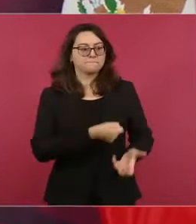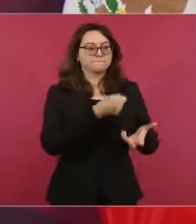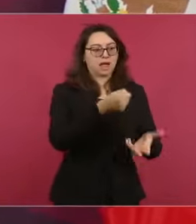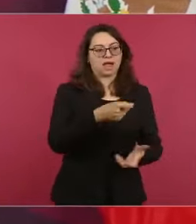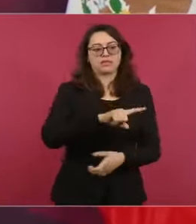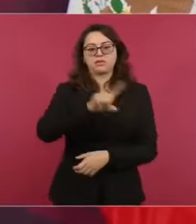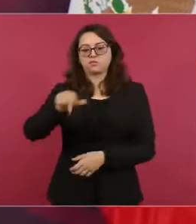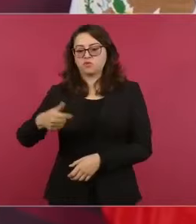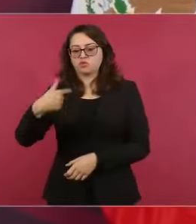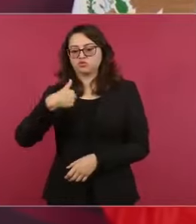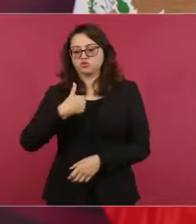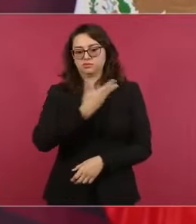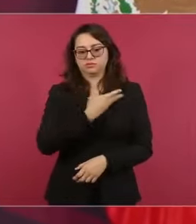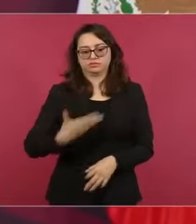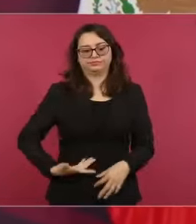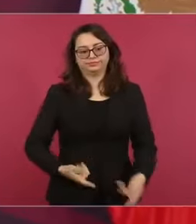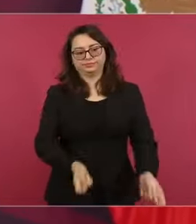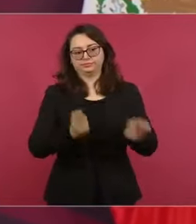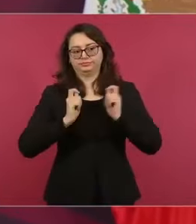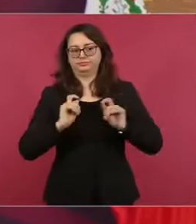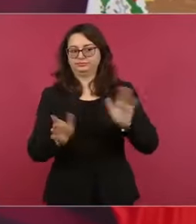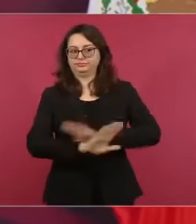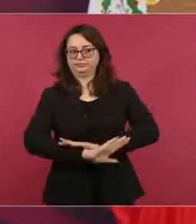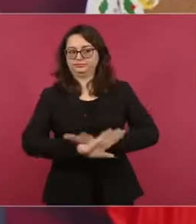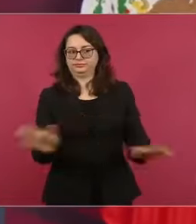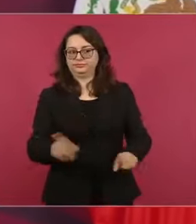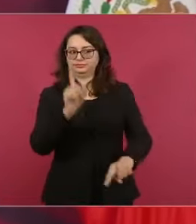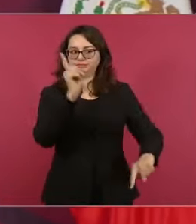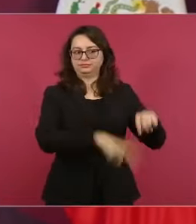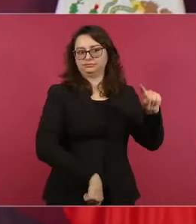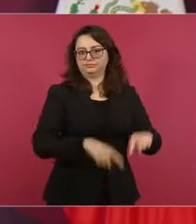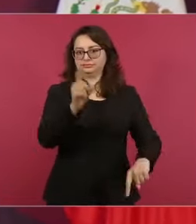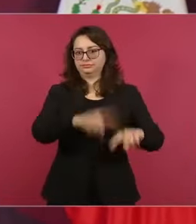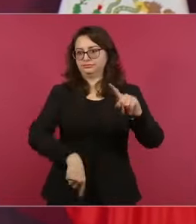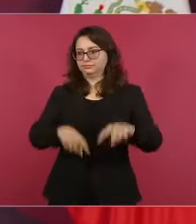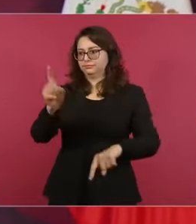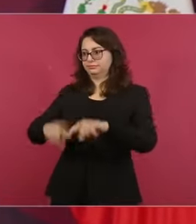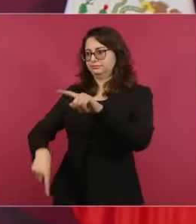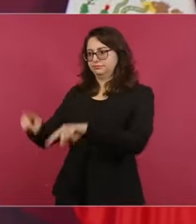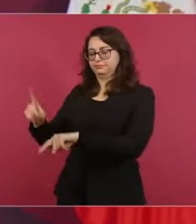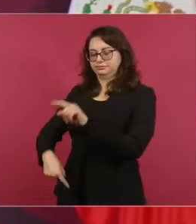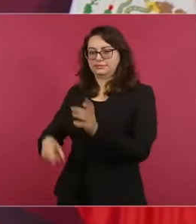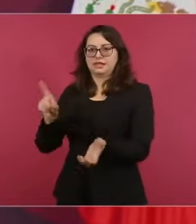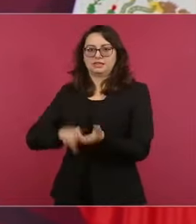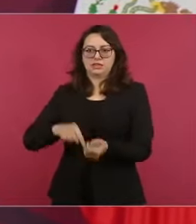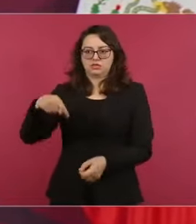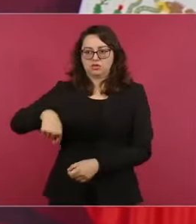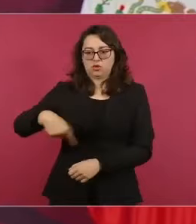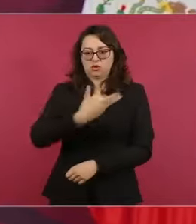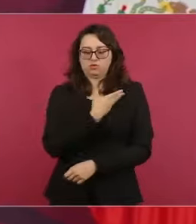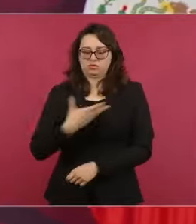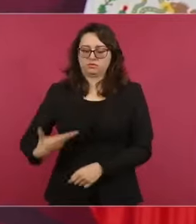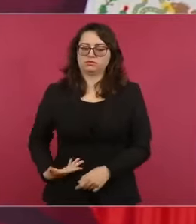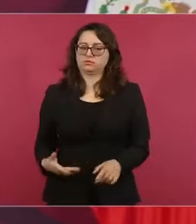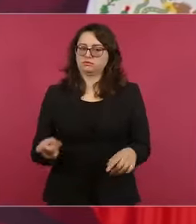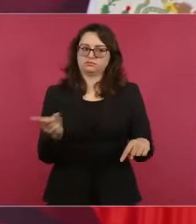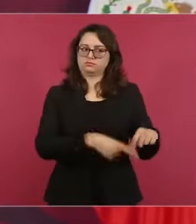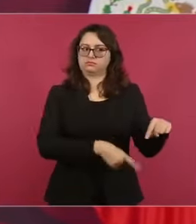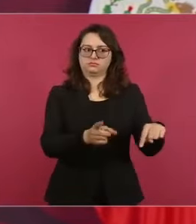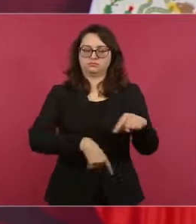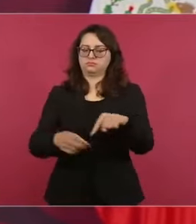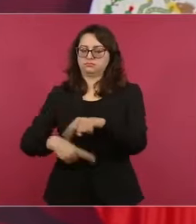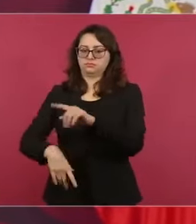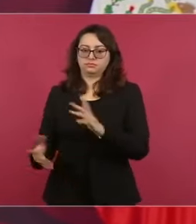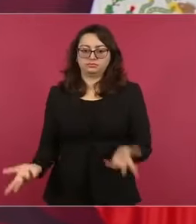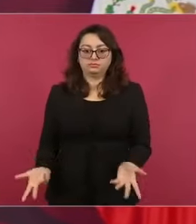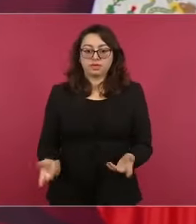y sabemos muy bien que esto es un derroche, un exceso, un